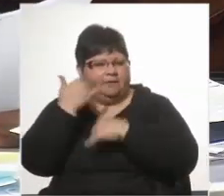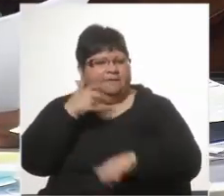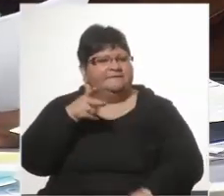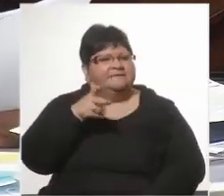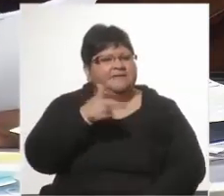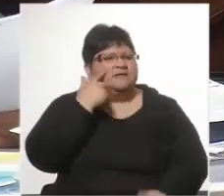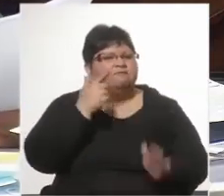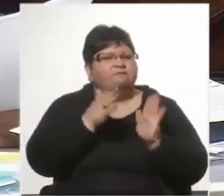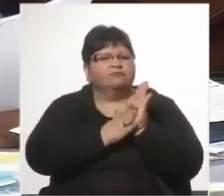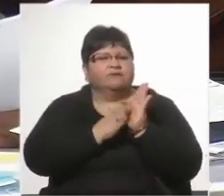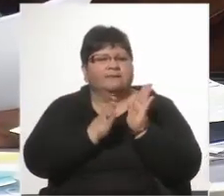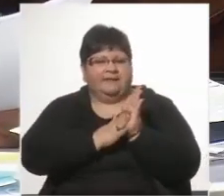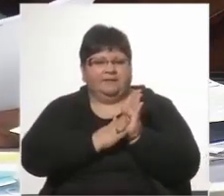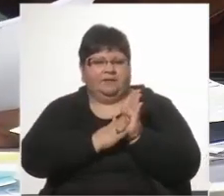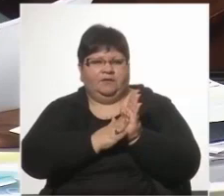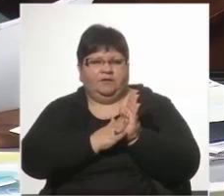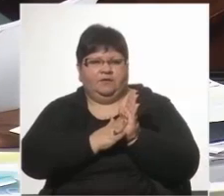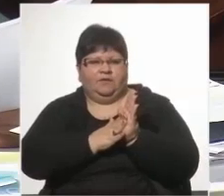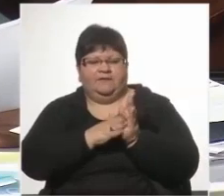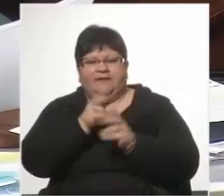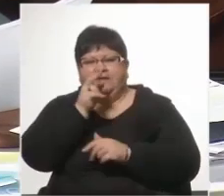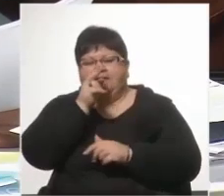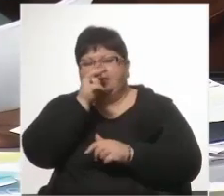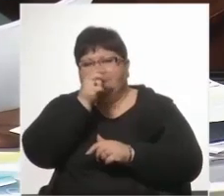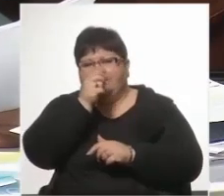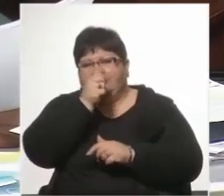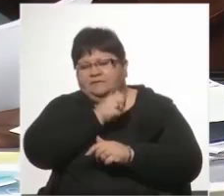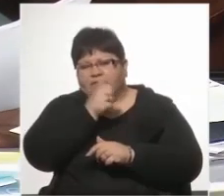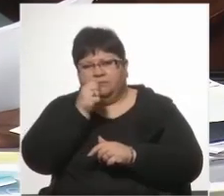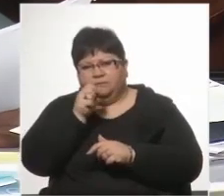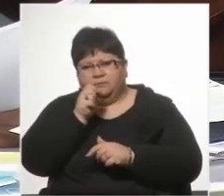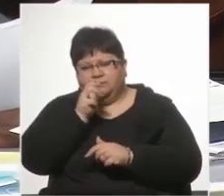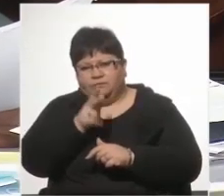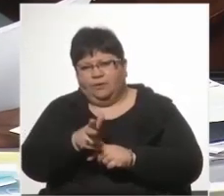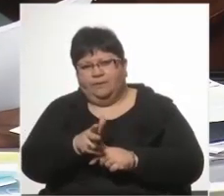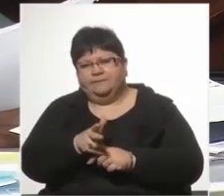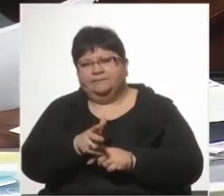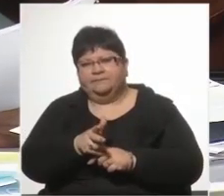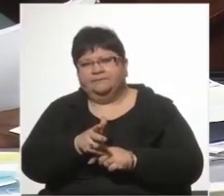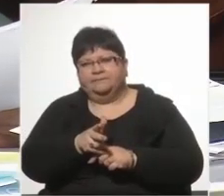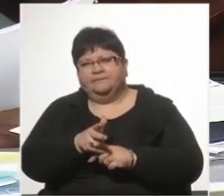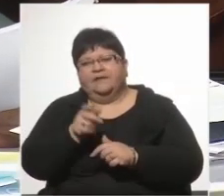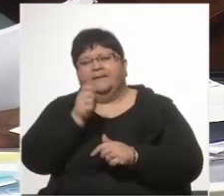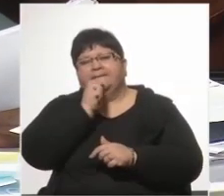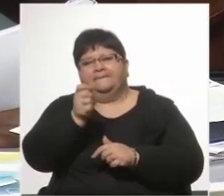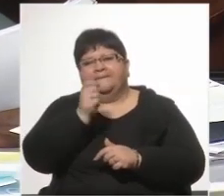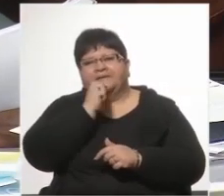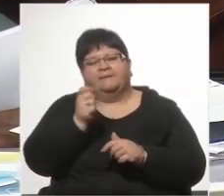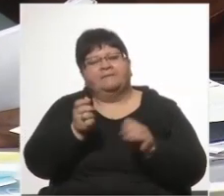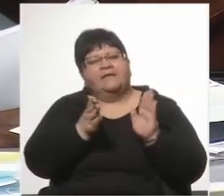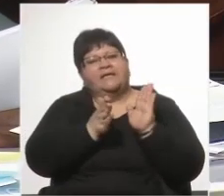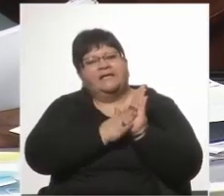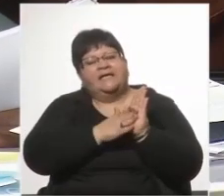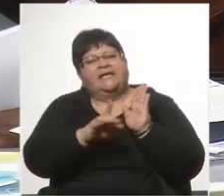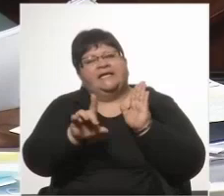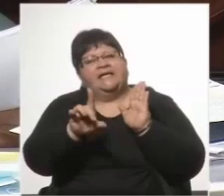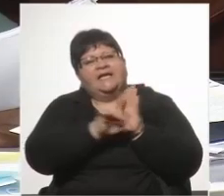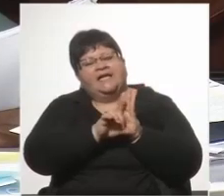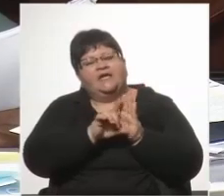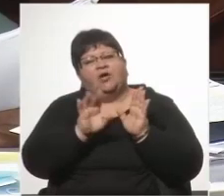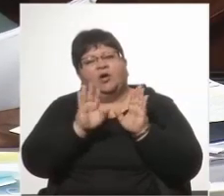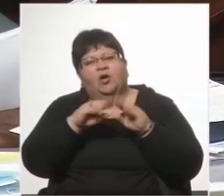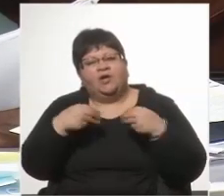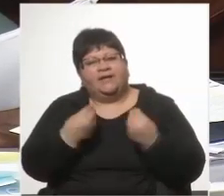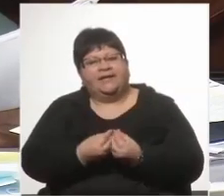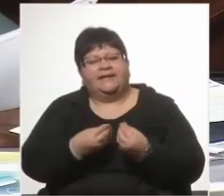fundamentos de la resolución que ha trascendido a la prensa, por la que se decide cumplir con la ley orgánica militar en cuanto a la realización de